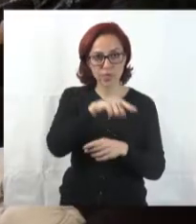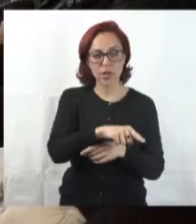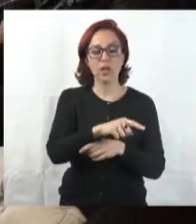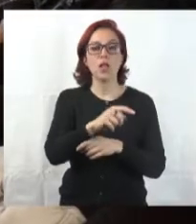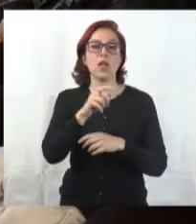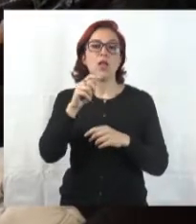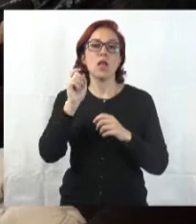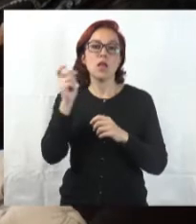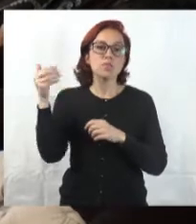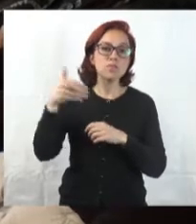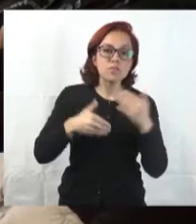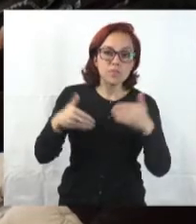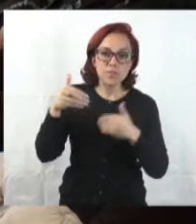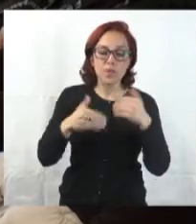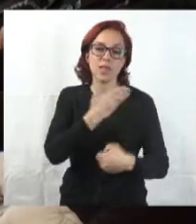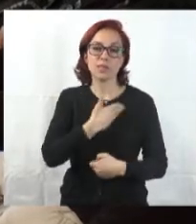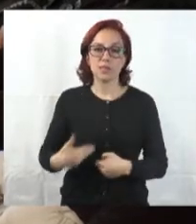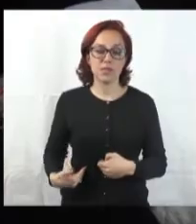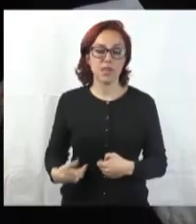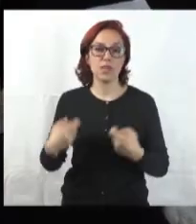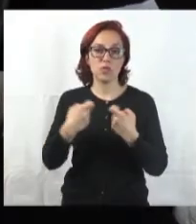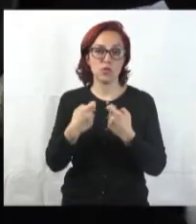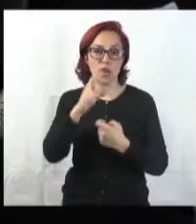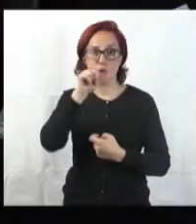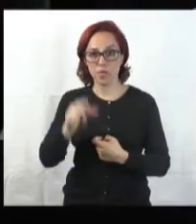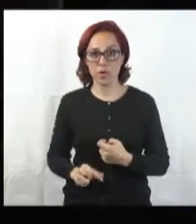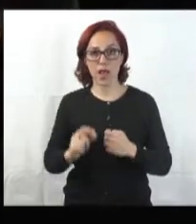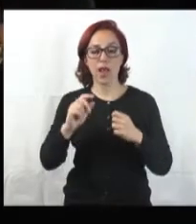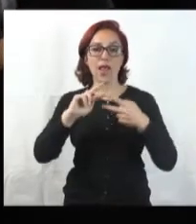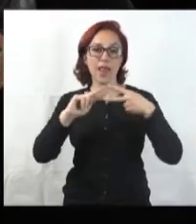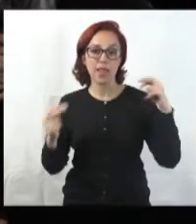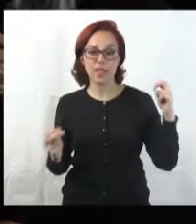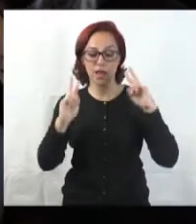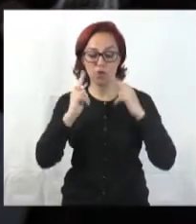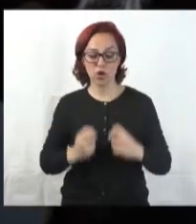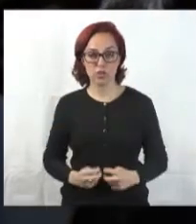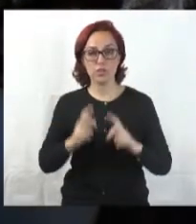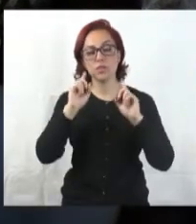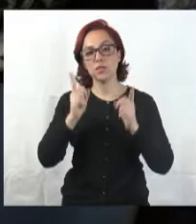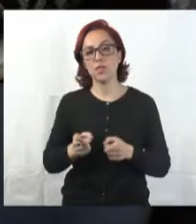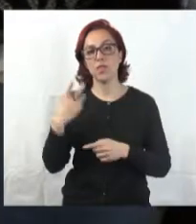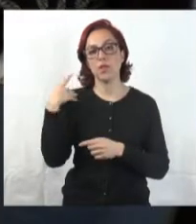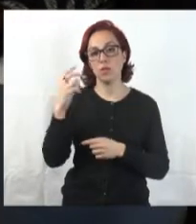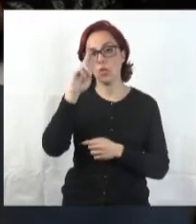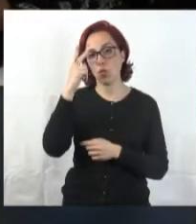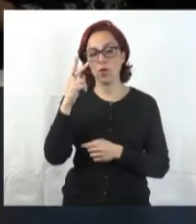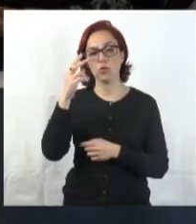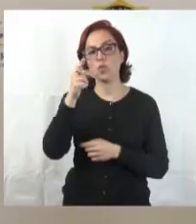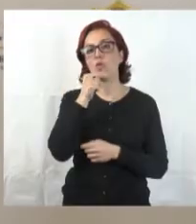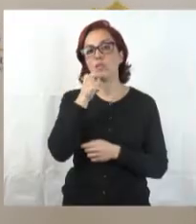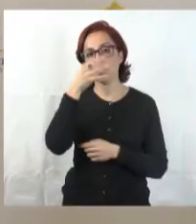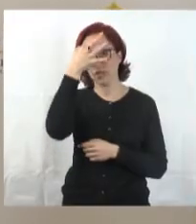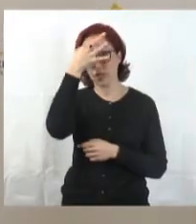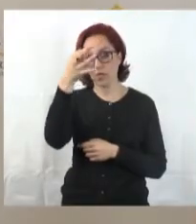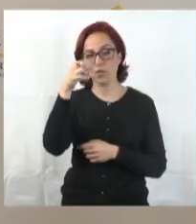ORT, de la que formaron parte el presidente de la Sociedad Latinoamericana de Genética Forense y el director nacional de Policía Científica.